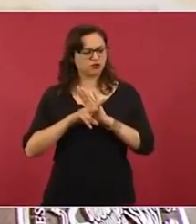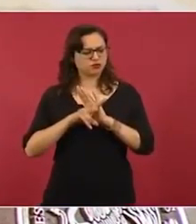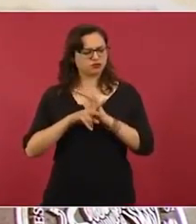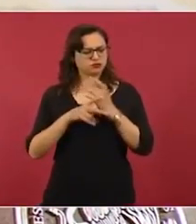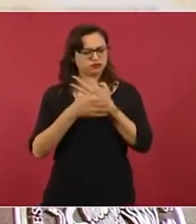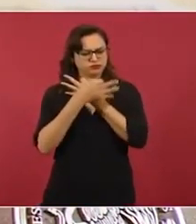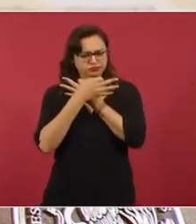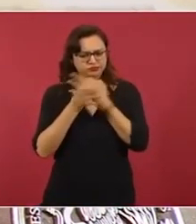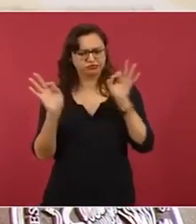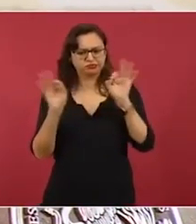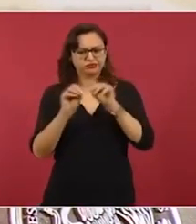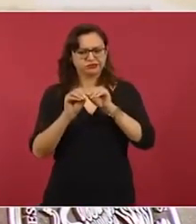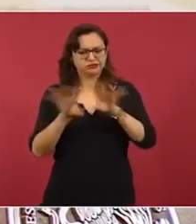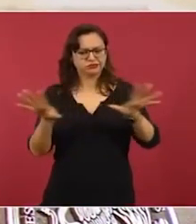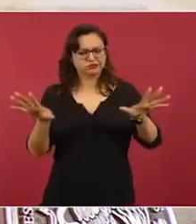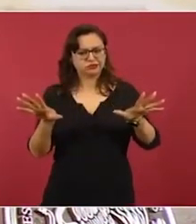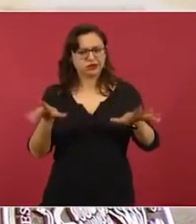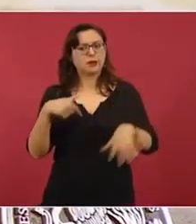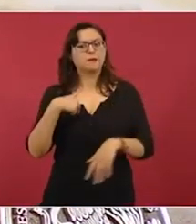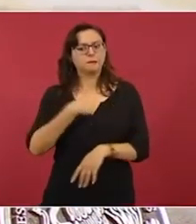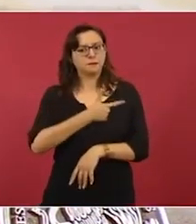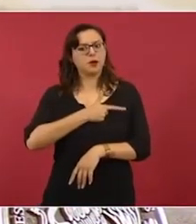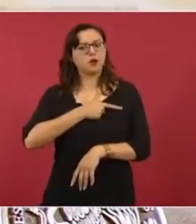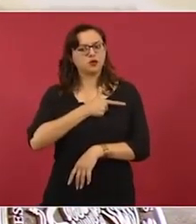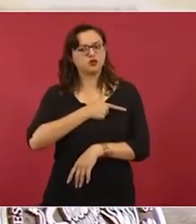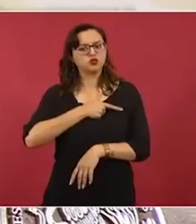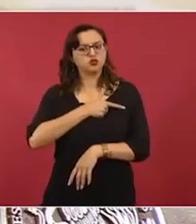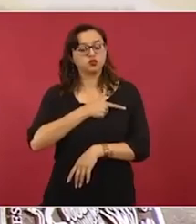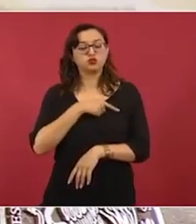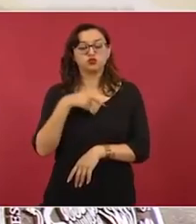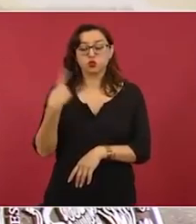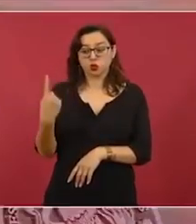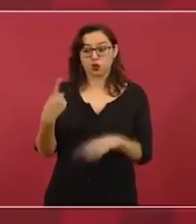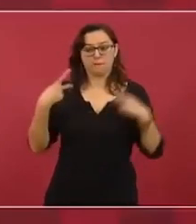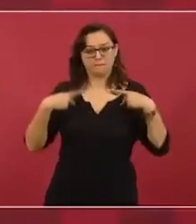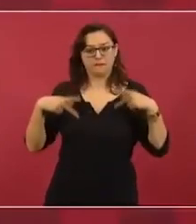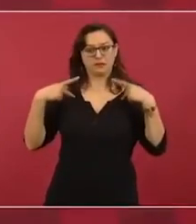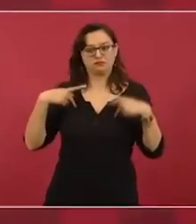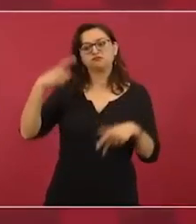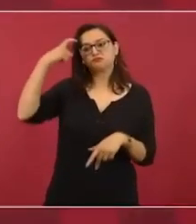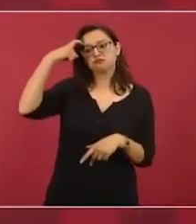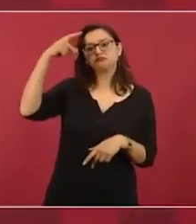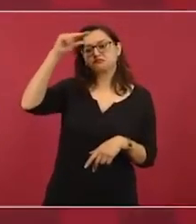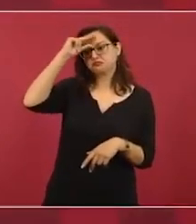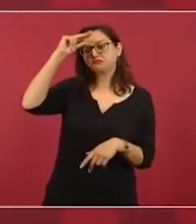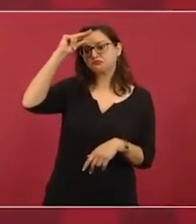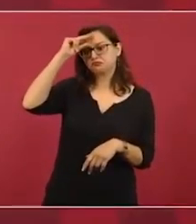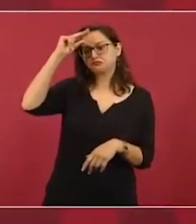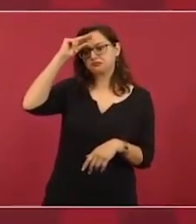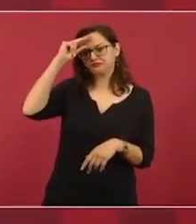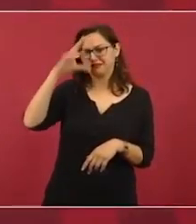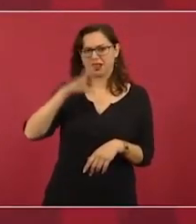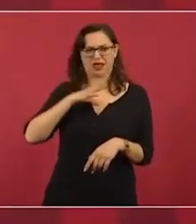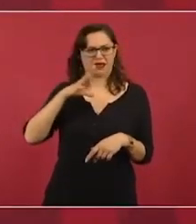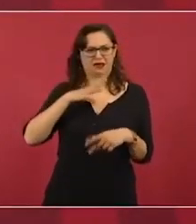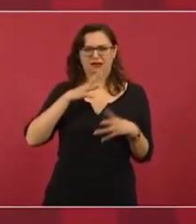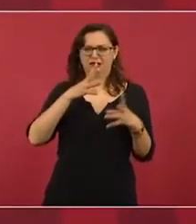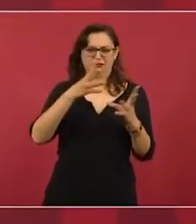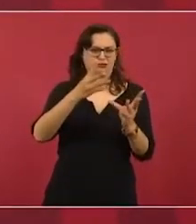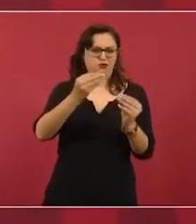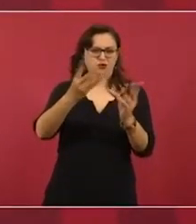gustó mucho, de una persona inteligente, que las hay muchísimas,